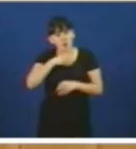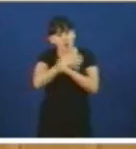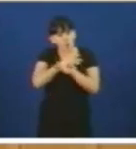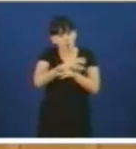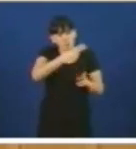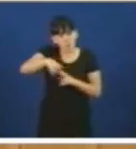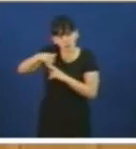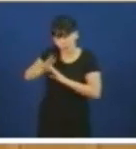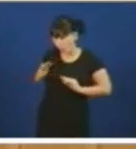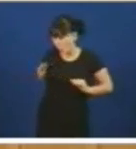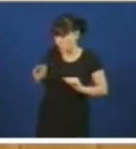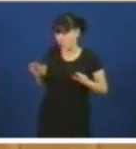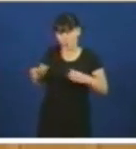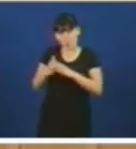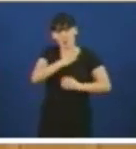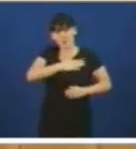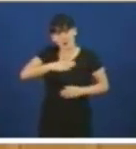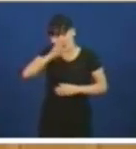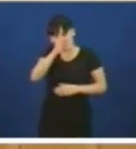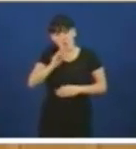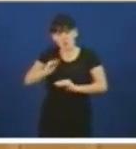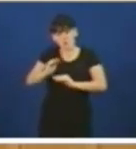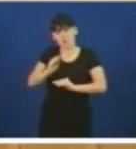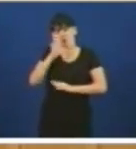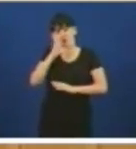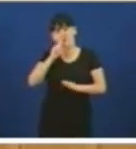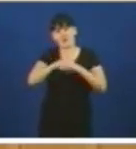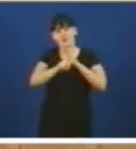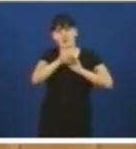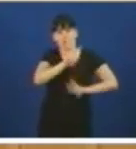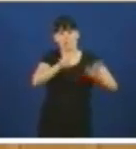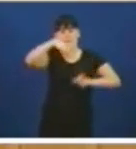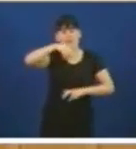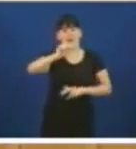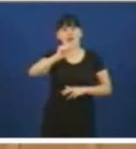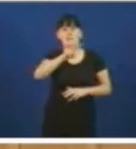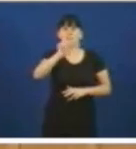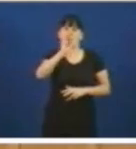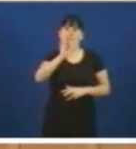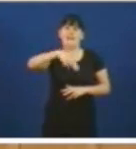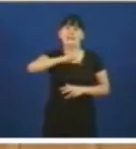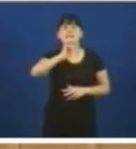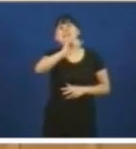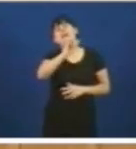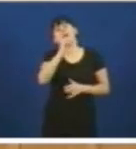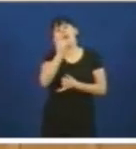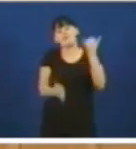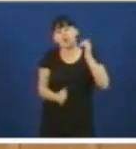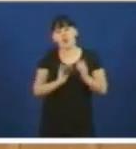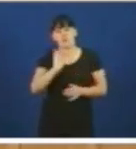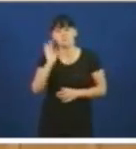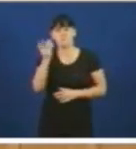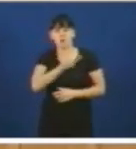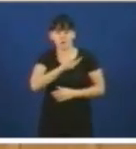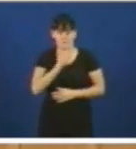vostedes pretenden ocultar a súa pésima xestión en Navantia non servirán para desgastar a este goberno como vostedes pretenden os